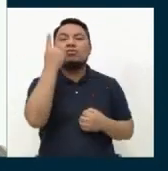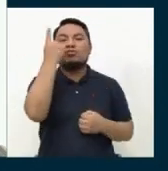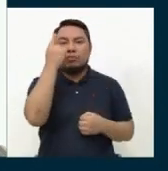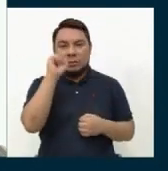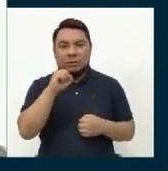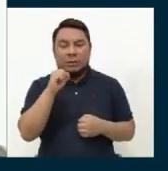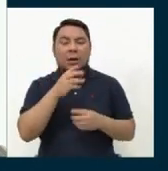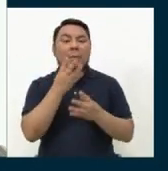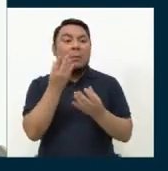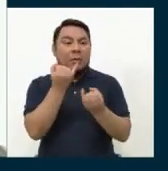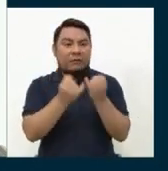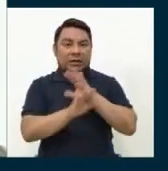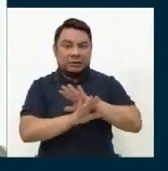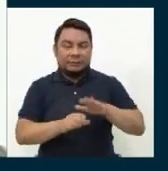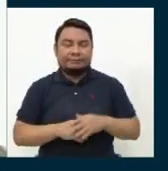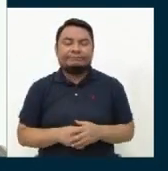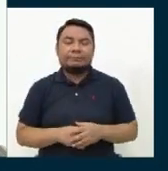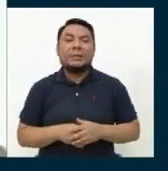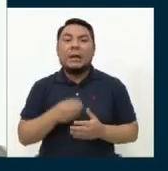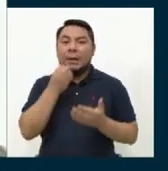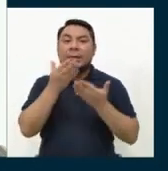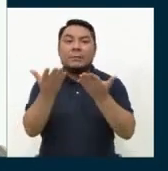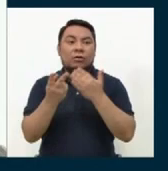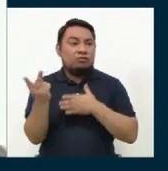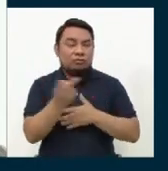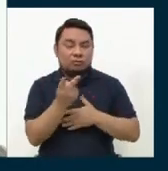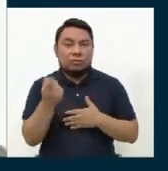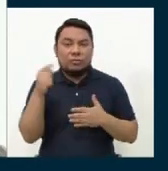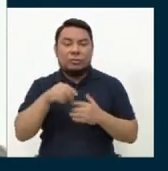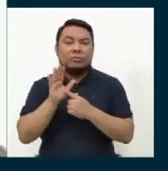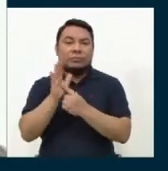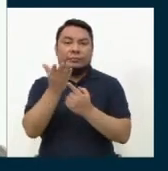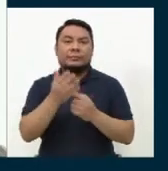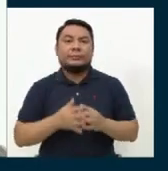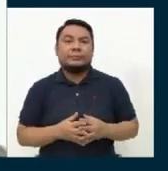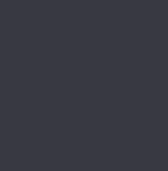Bienvenidos a nuestro primer segmento, que es la propuesta bandera.